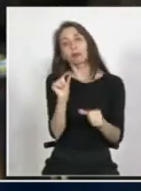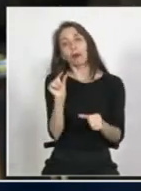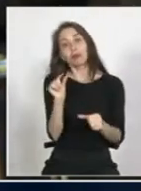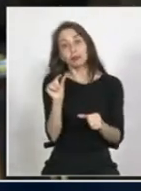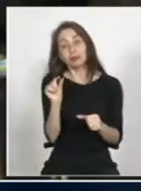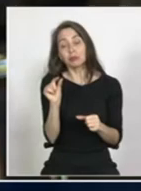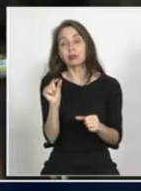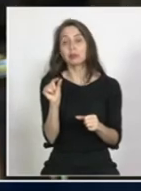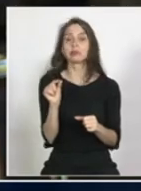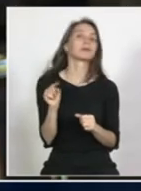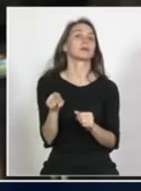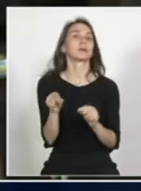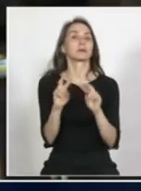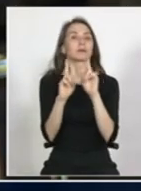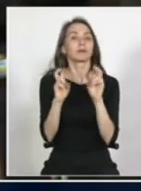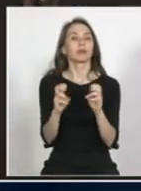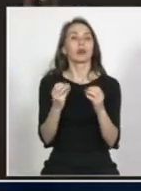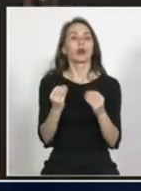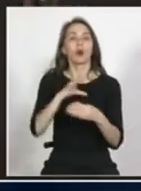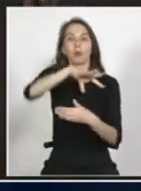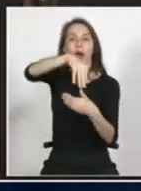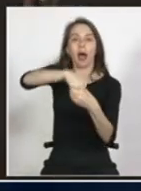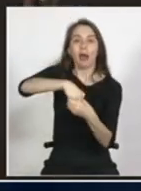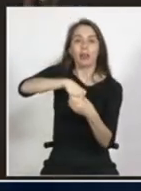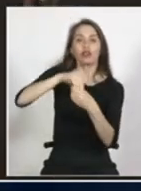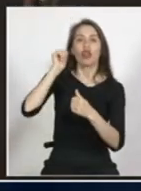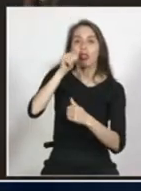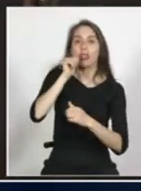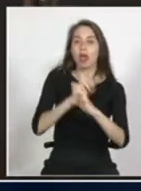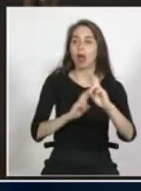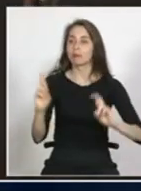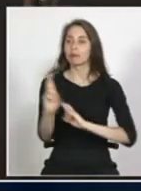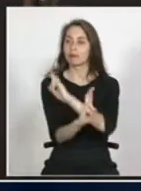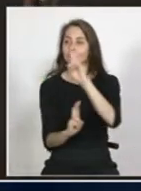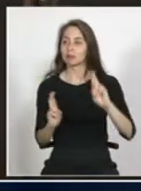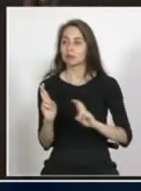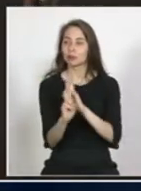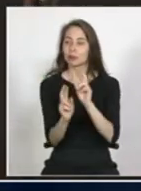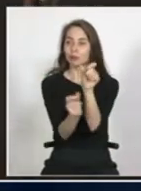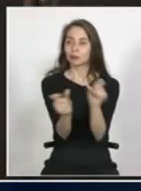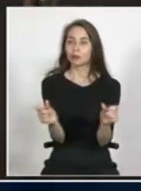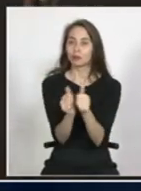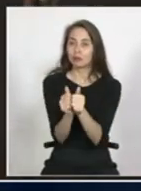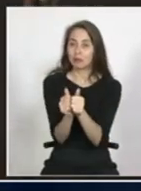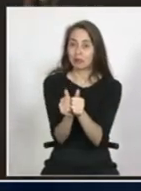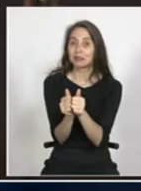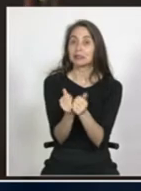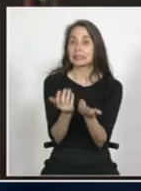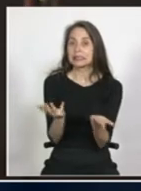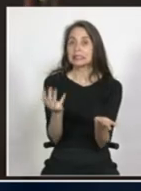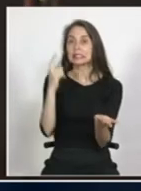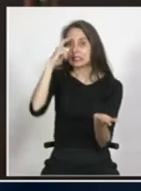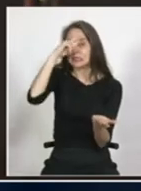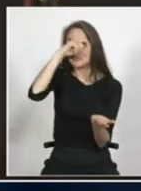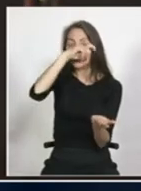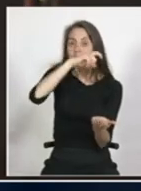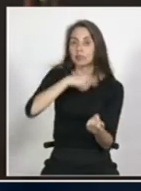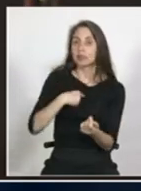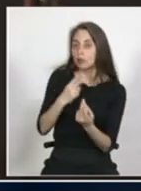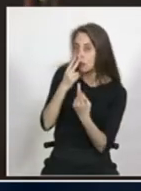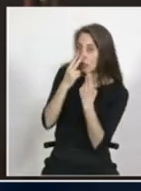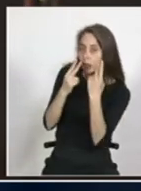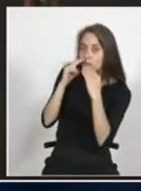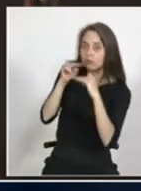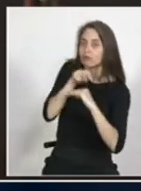hay un aspecto que tiene que ver con la convivencia día a día ya y esto es bien complejo porque lo que hemos visto